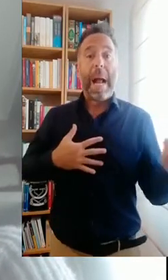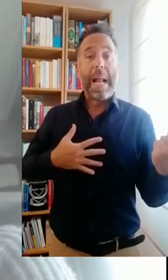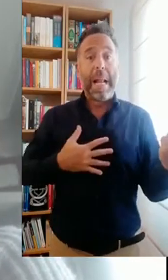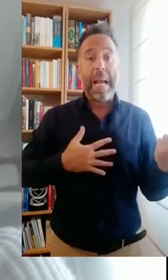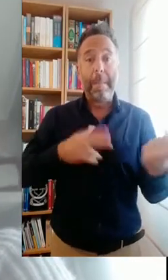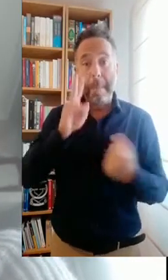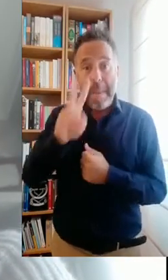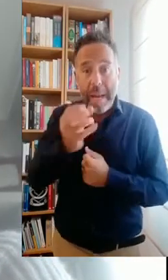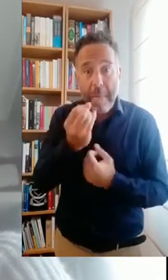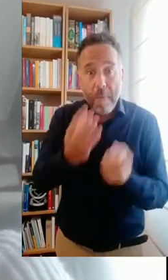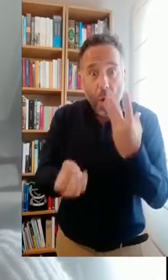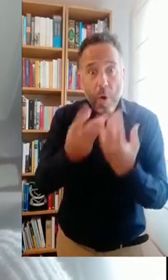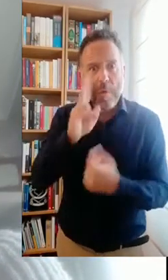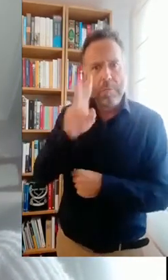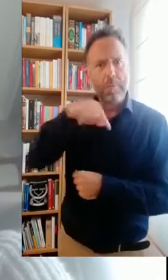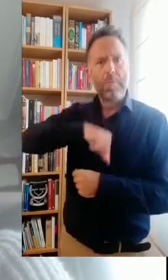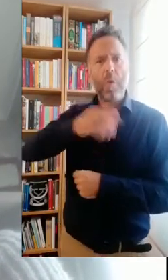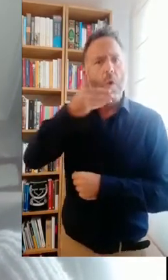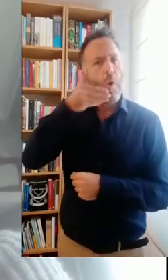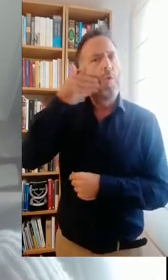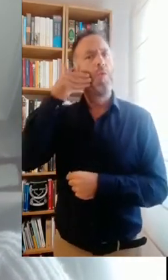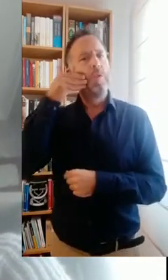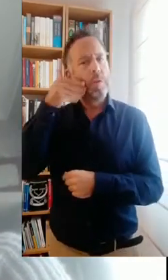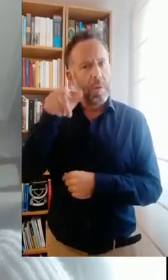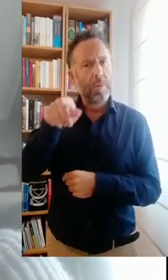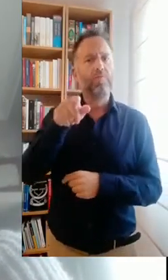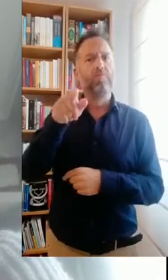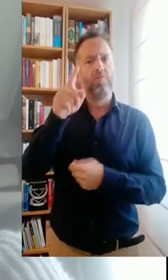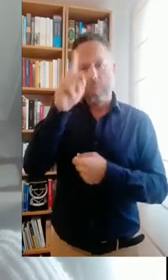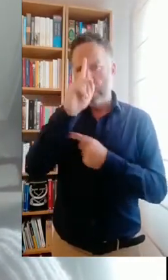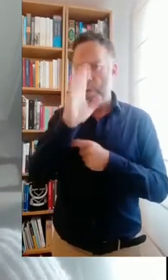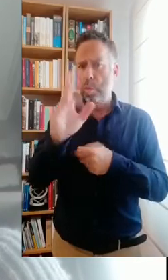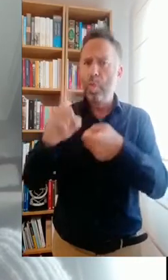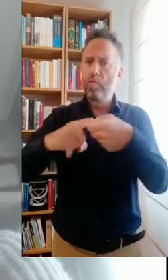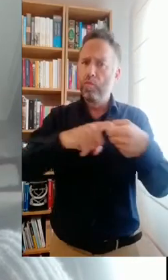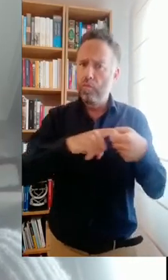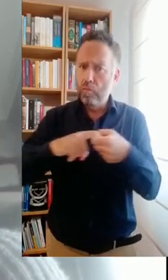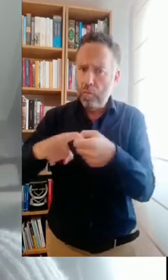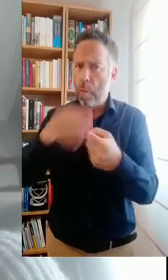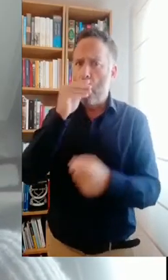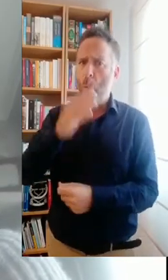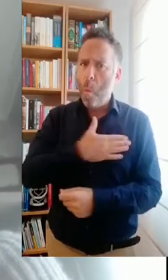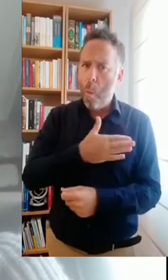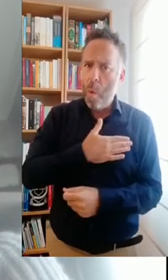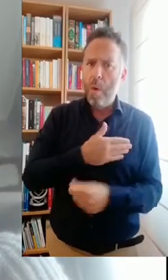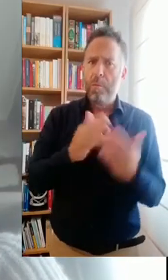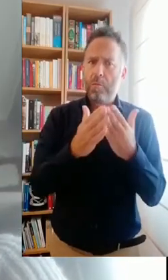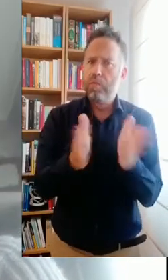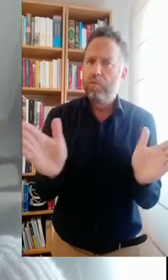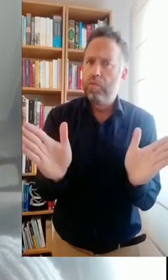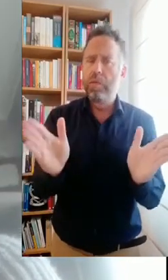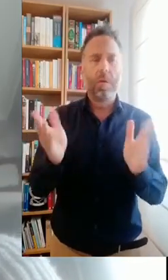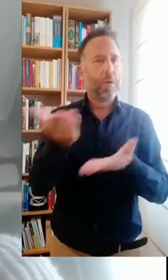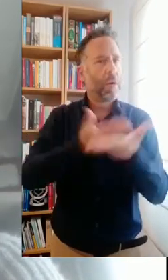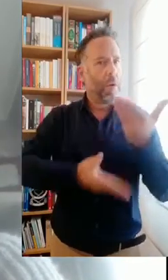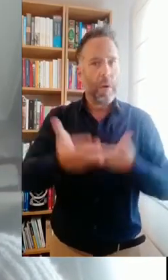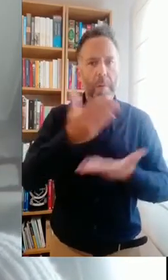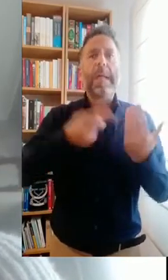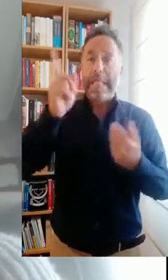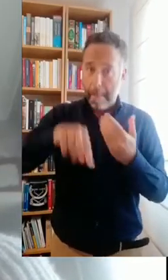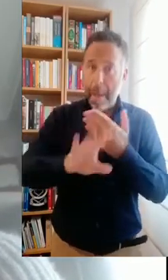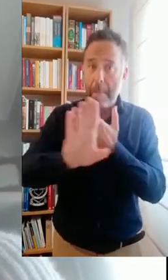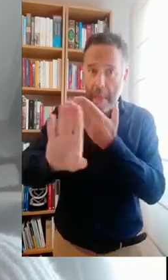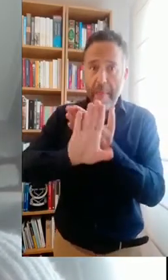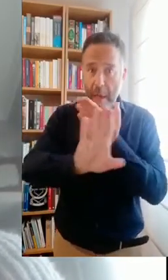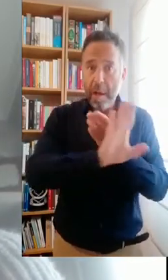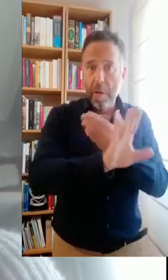profundamente orgullosa de la respuesta de solidaridad, de generosidad de muchos colectivos y muchas entidades